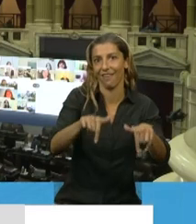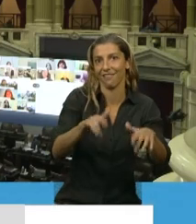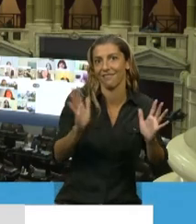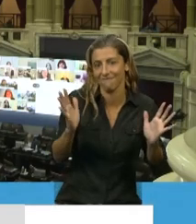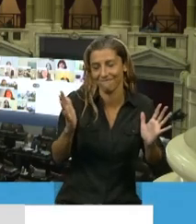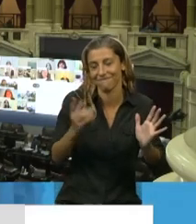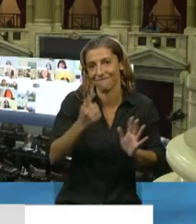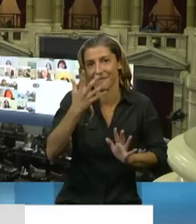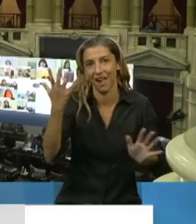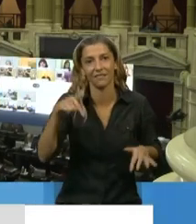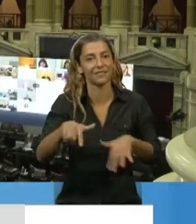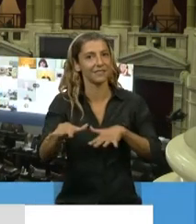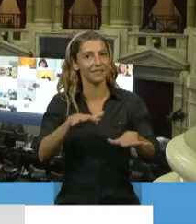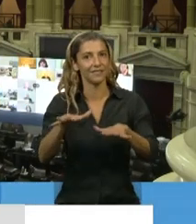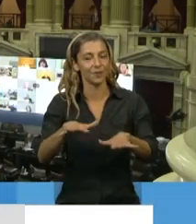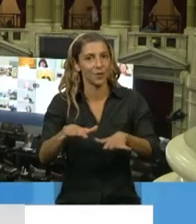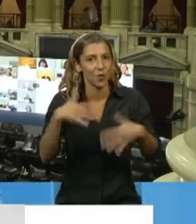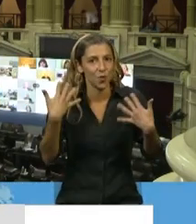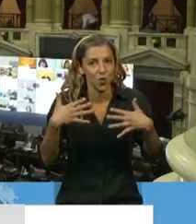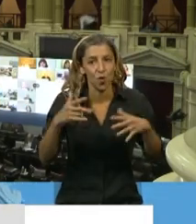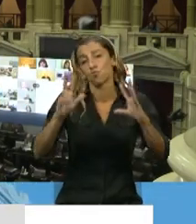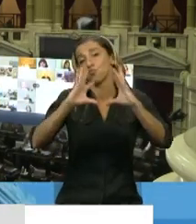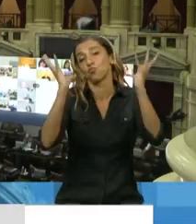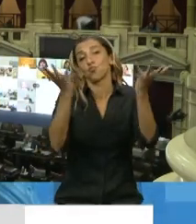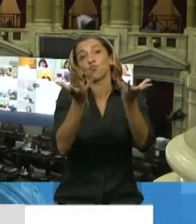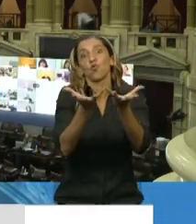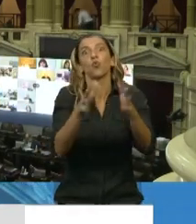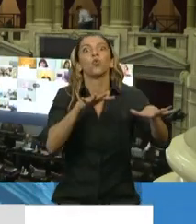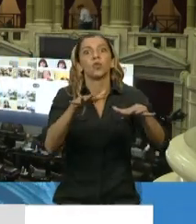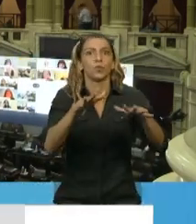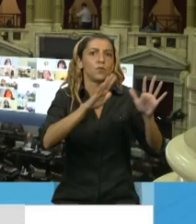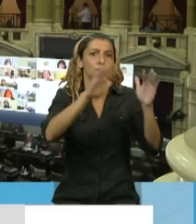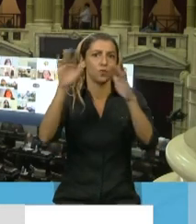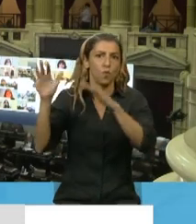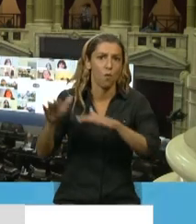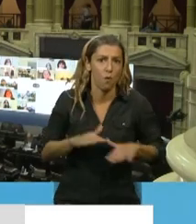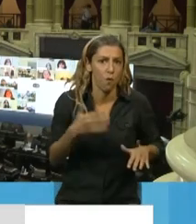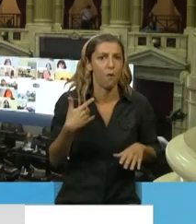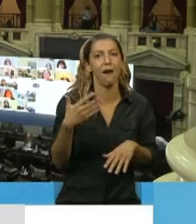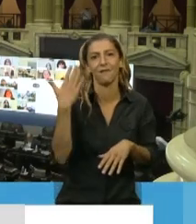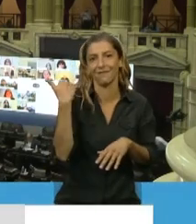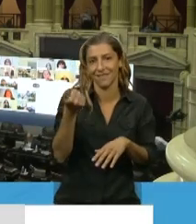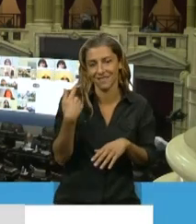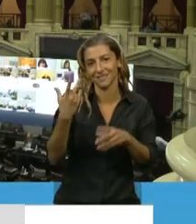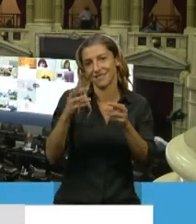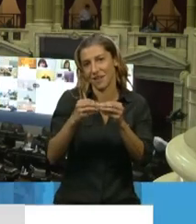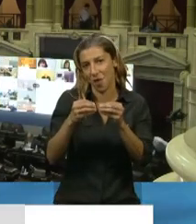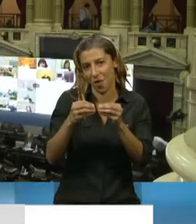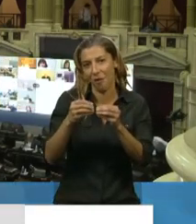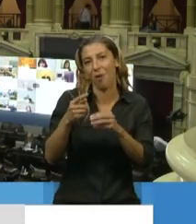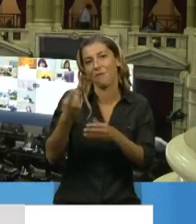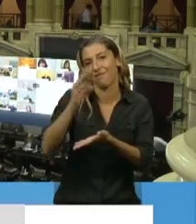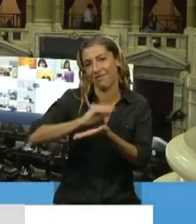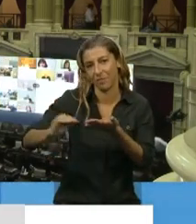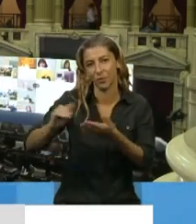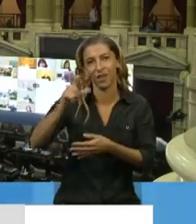inédita a nivel global. Recién mi compañera de bancada, Gabriela Cerruti, lo decía con mucha claridad. Ramonet